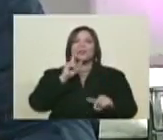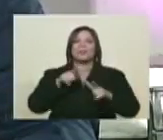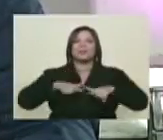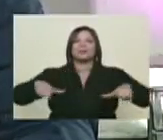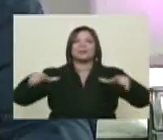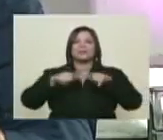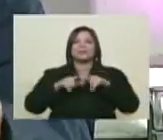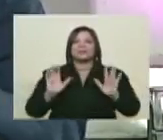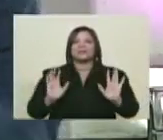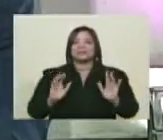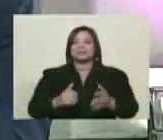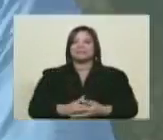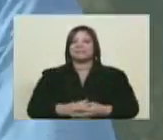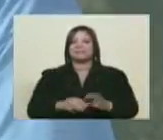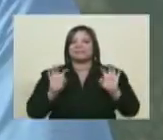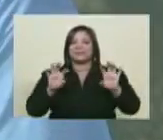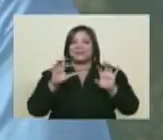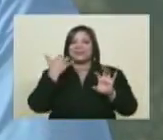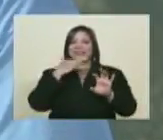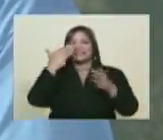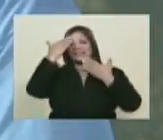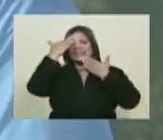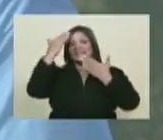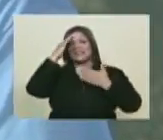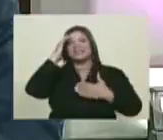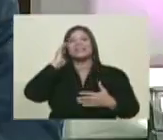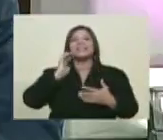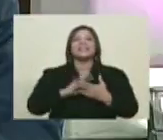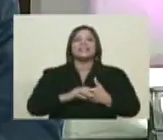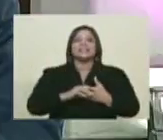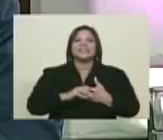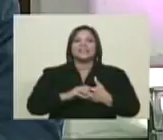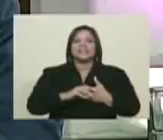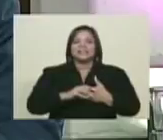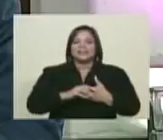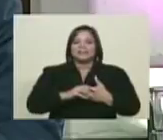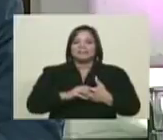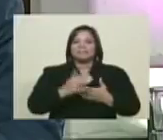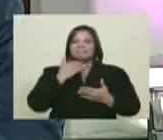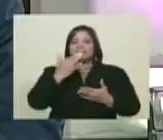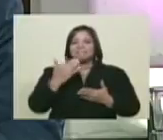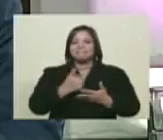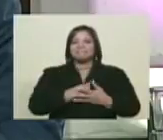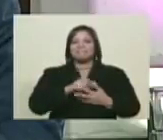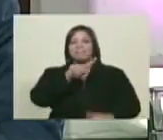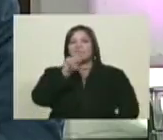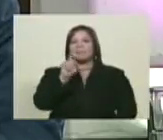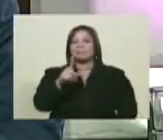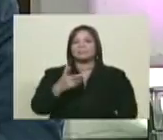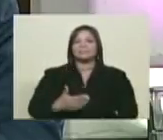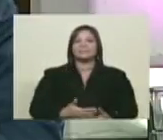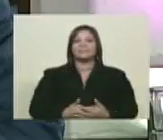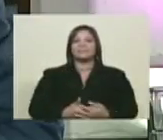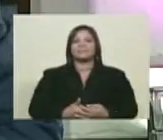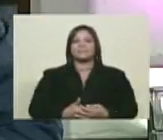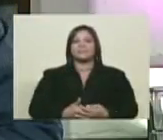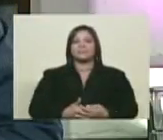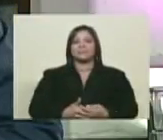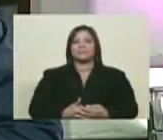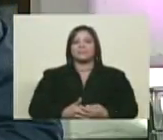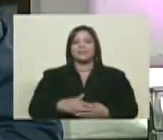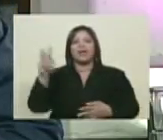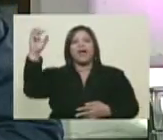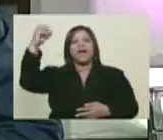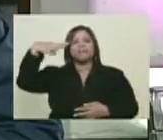o en algún local. Saludo. Mira, Alejandro, a la luz de la